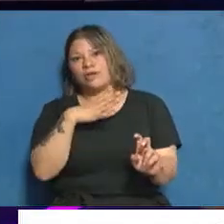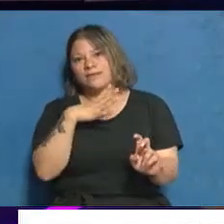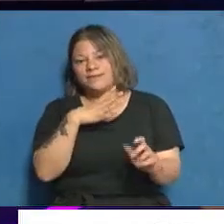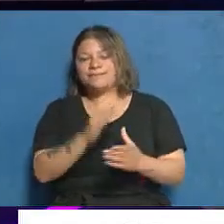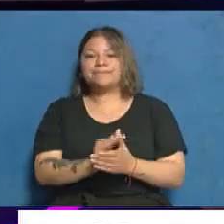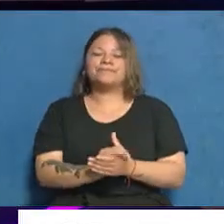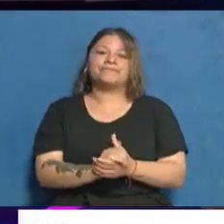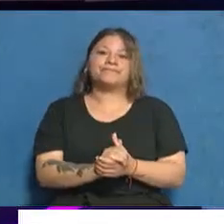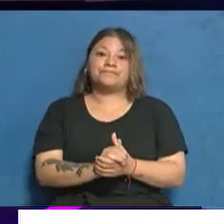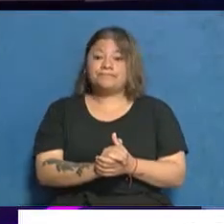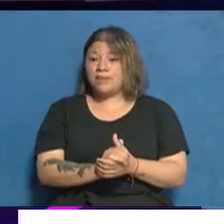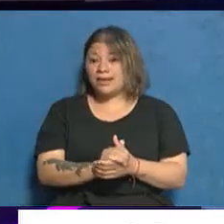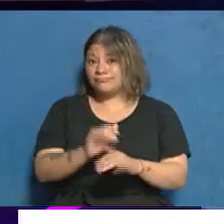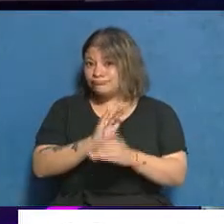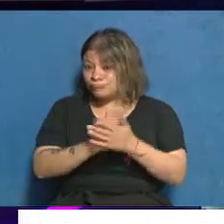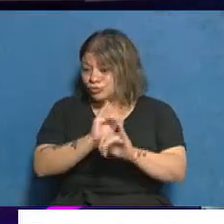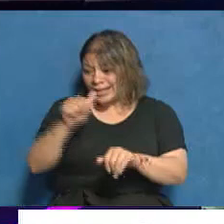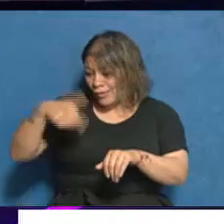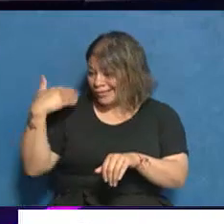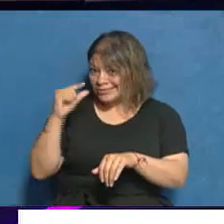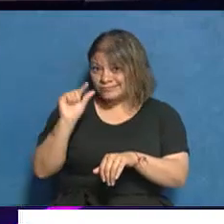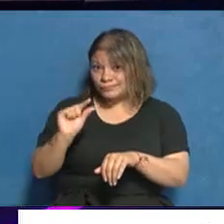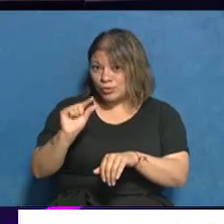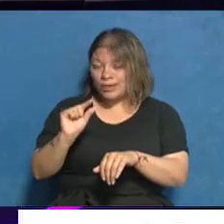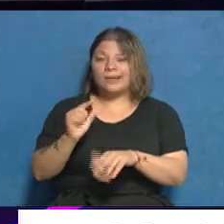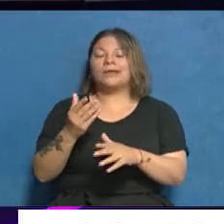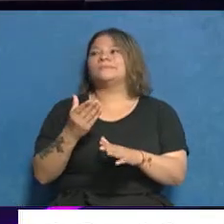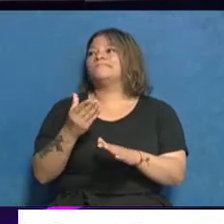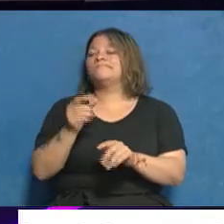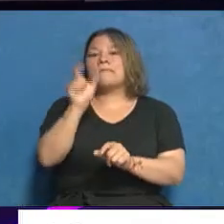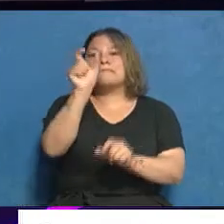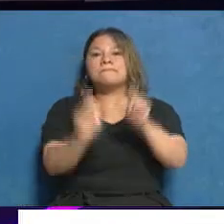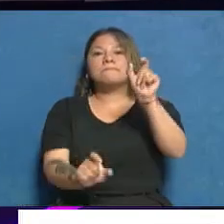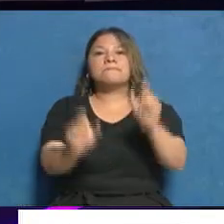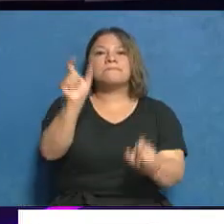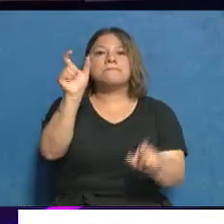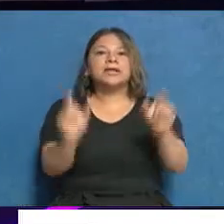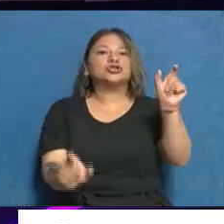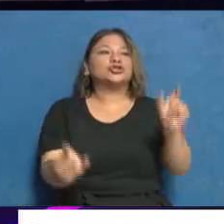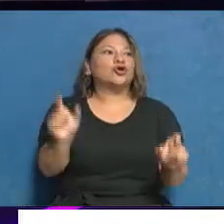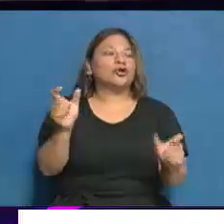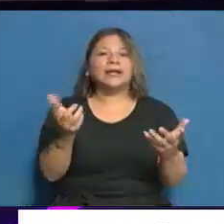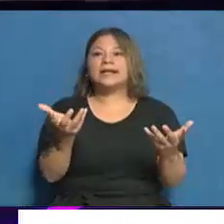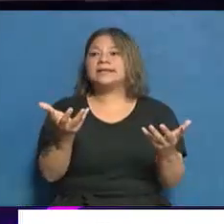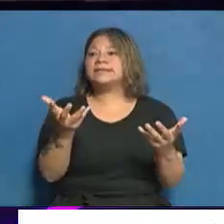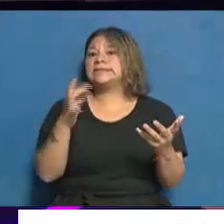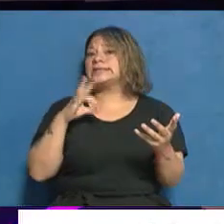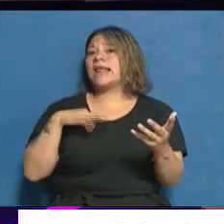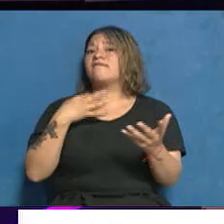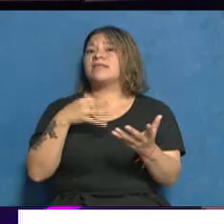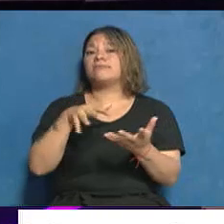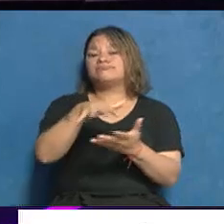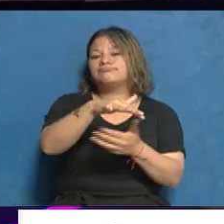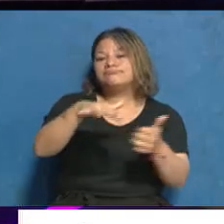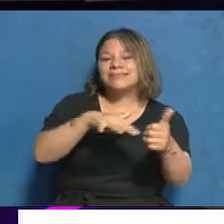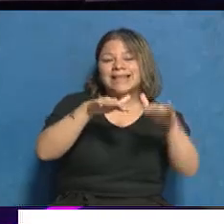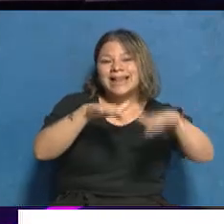a la orden del día, que muchas veces estamos hablando de personas que son parte de la vida social y